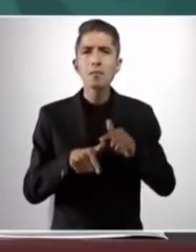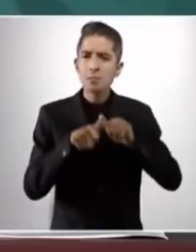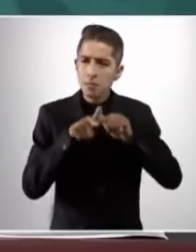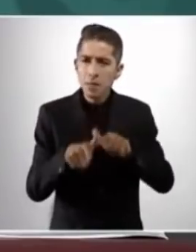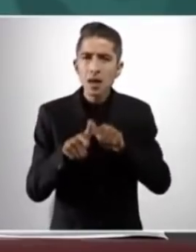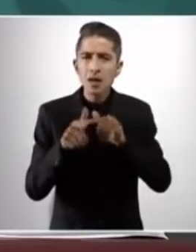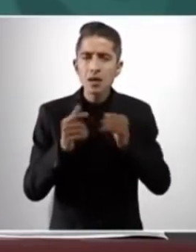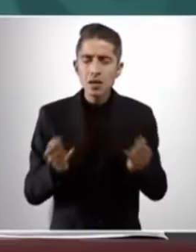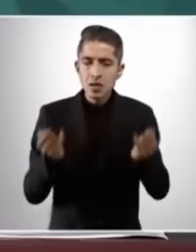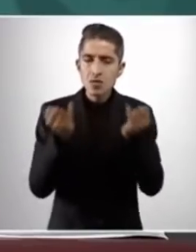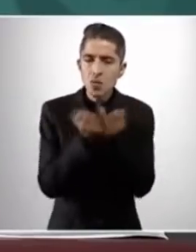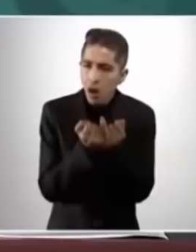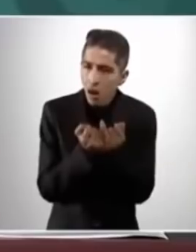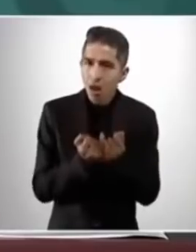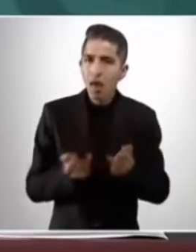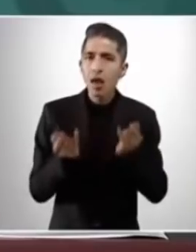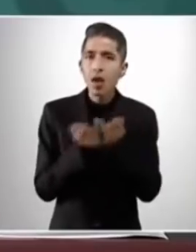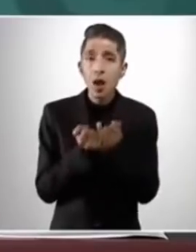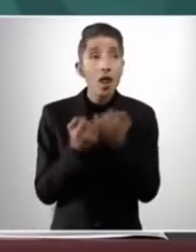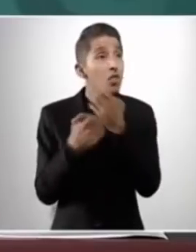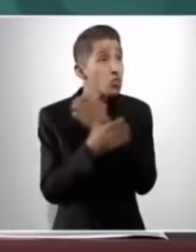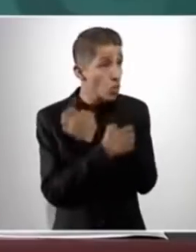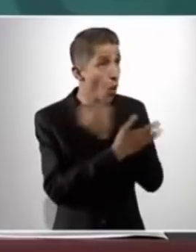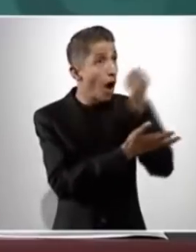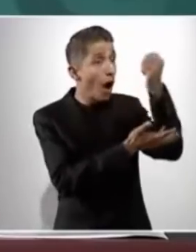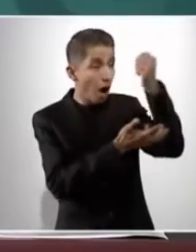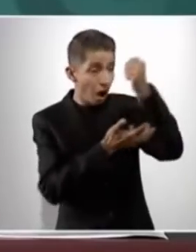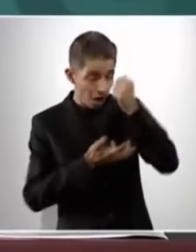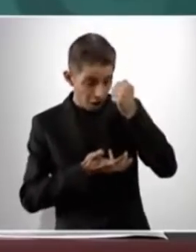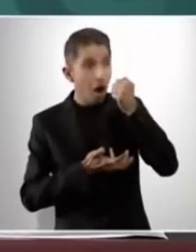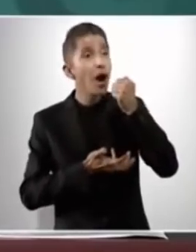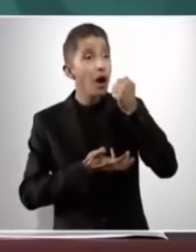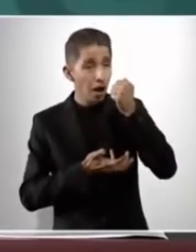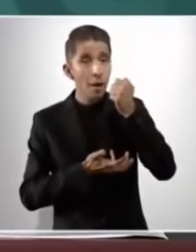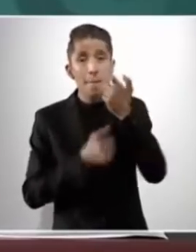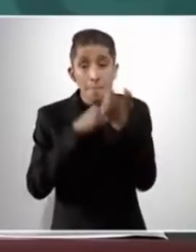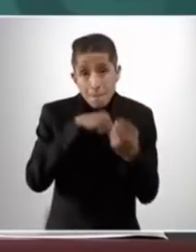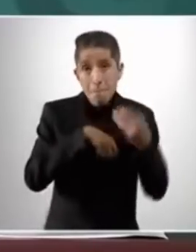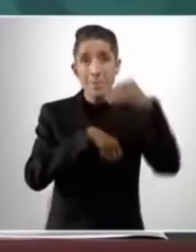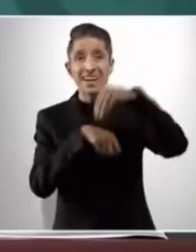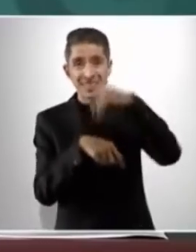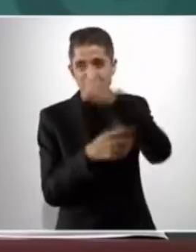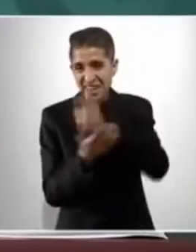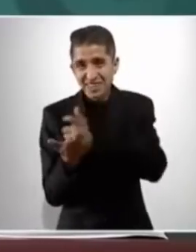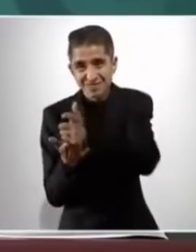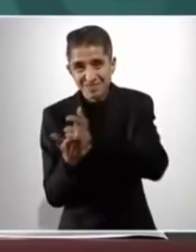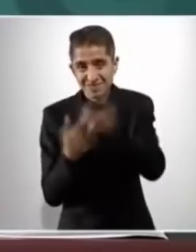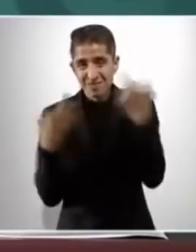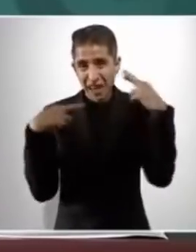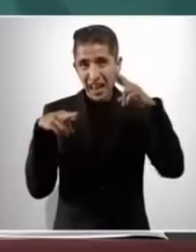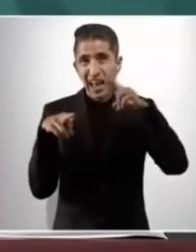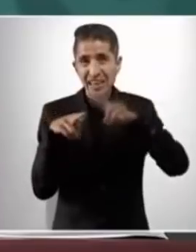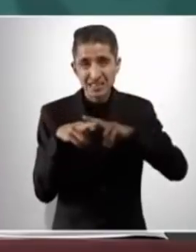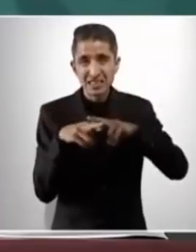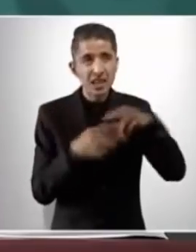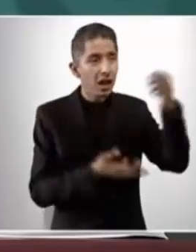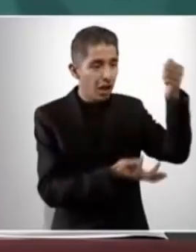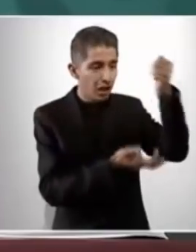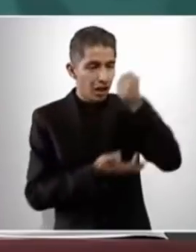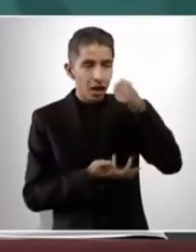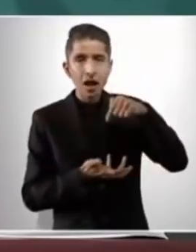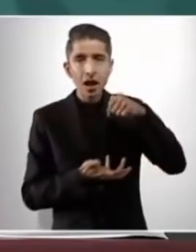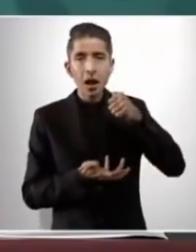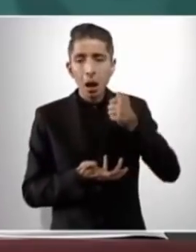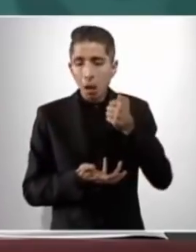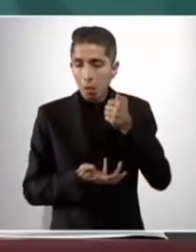lo mismo, porque se transferían más recursos para pagarle a los maestros, pero ese dinero